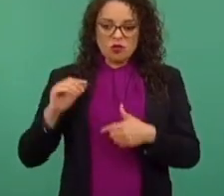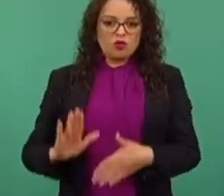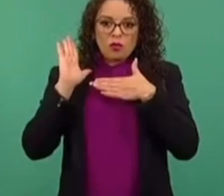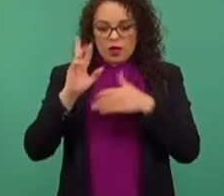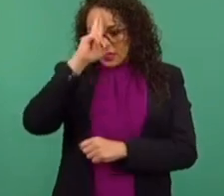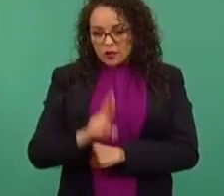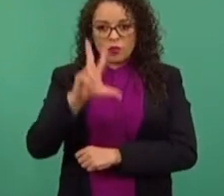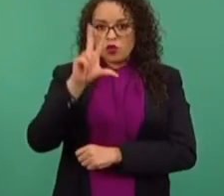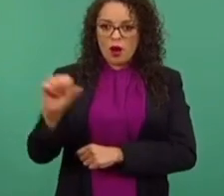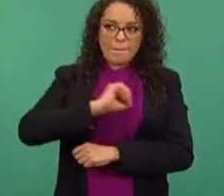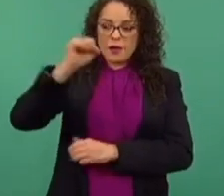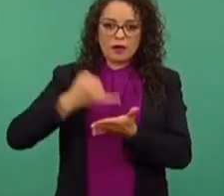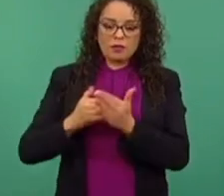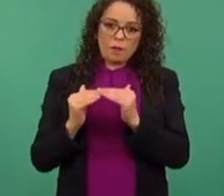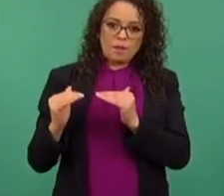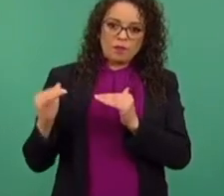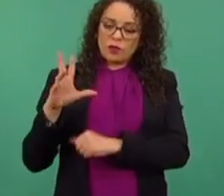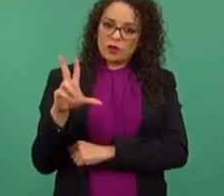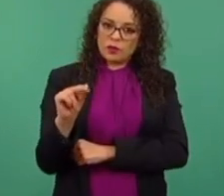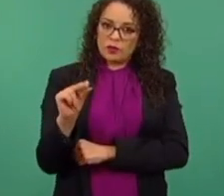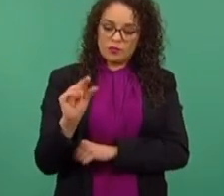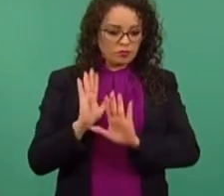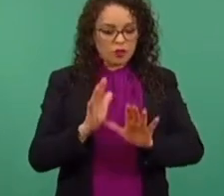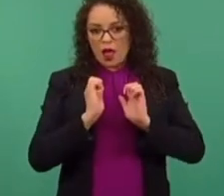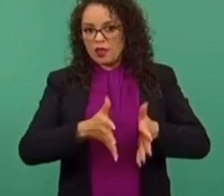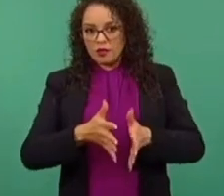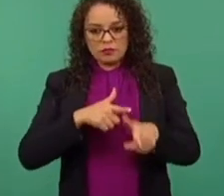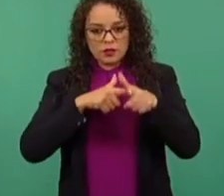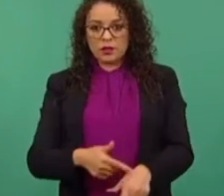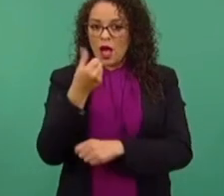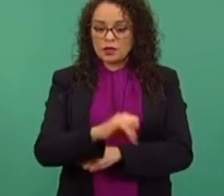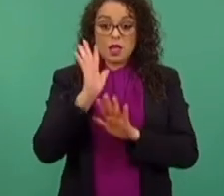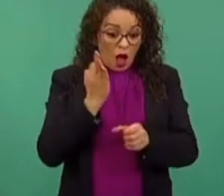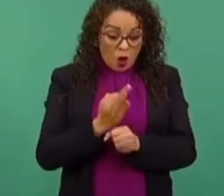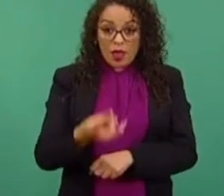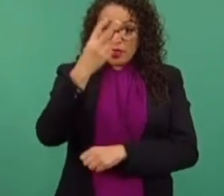el compromiso de no aumentar los impuestos. Ya tres años.